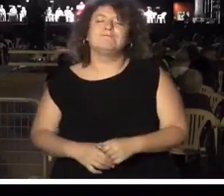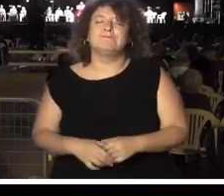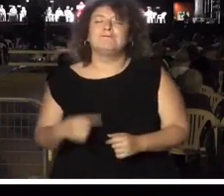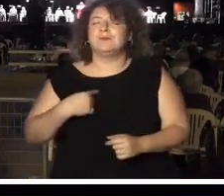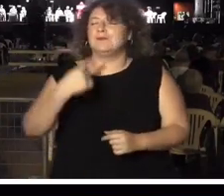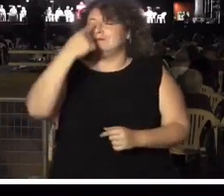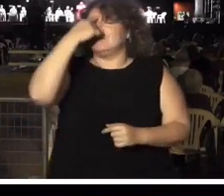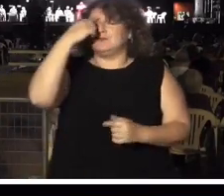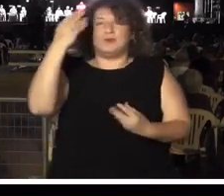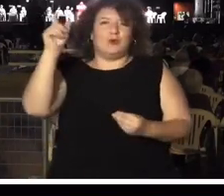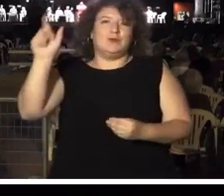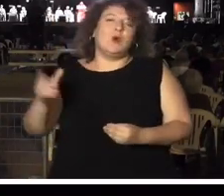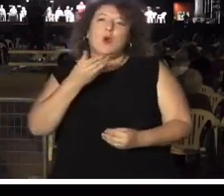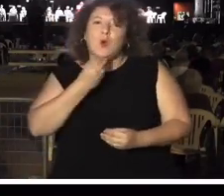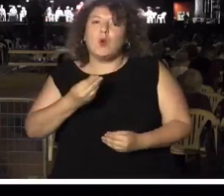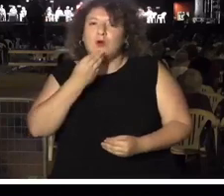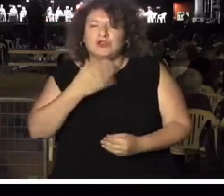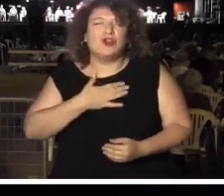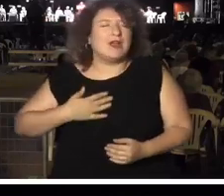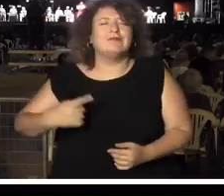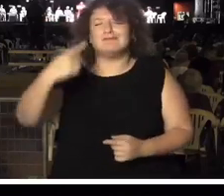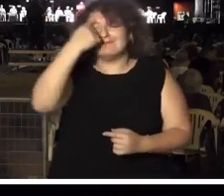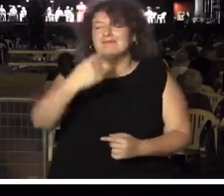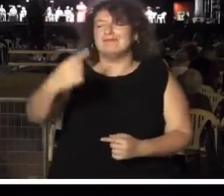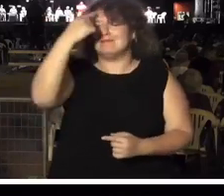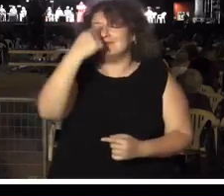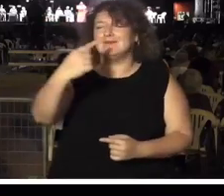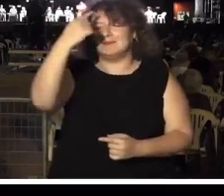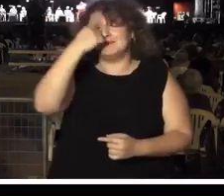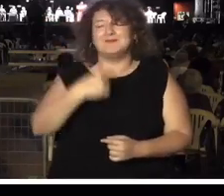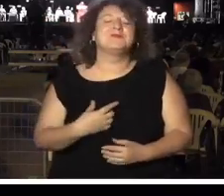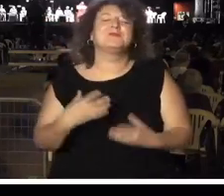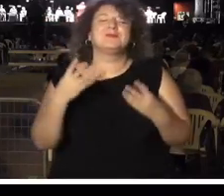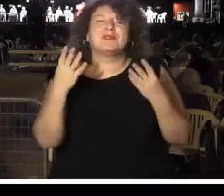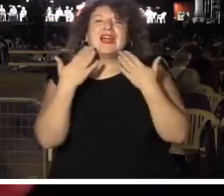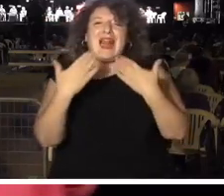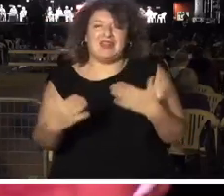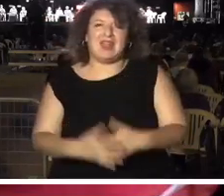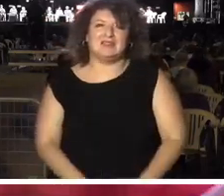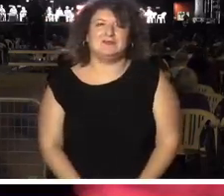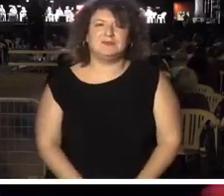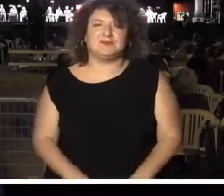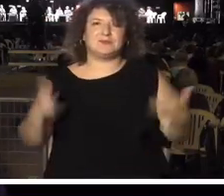Yo quiero echar mucho de menos a Julio. Gracias. Gracias.